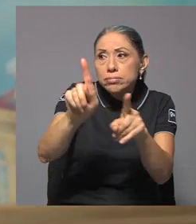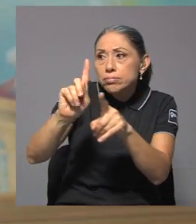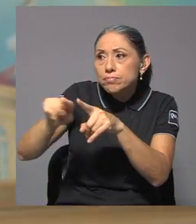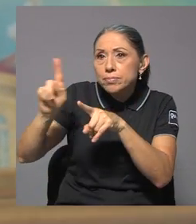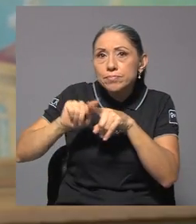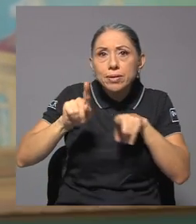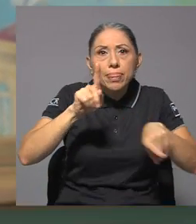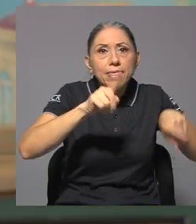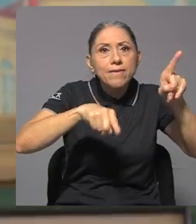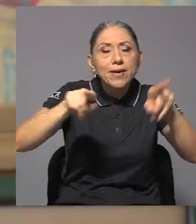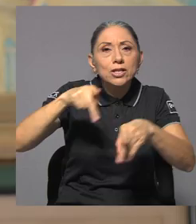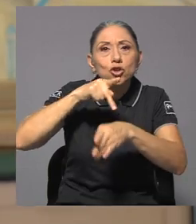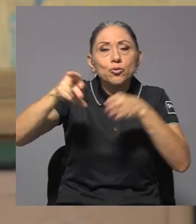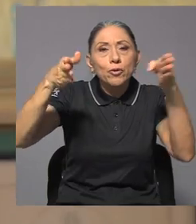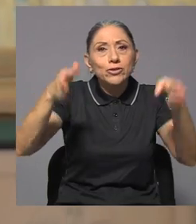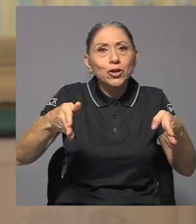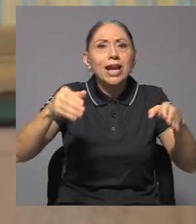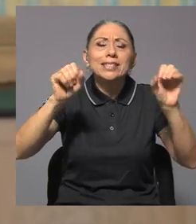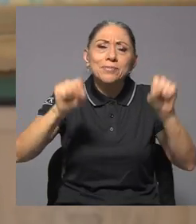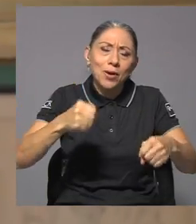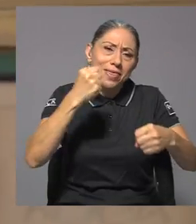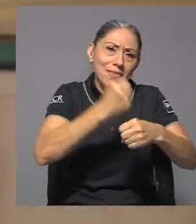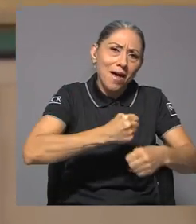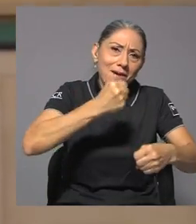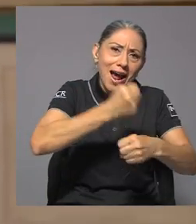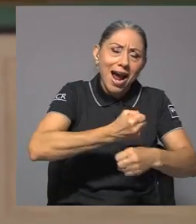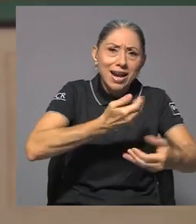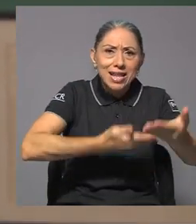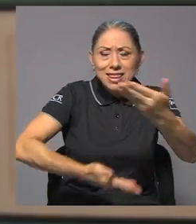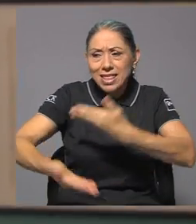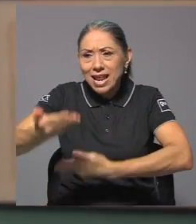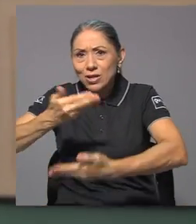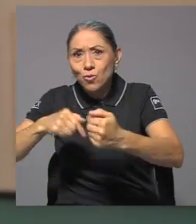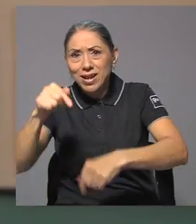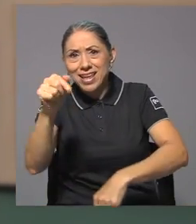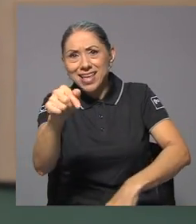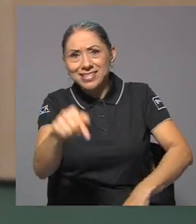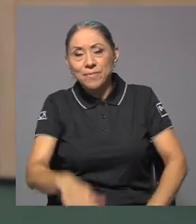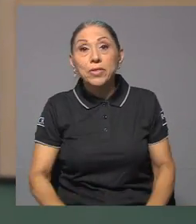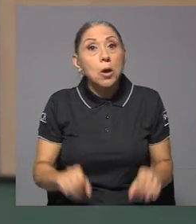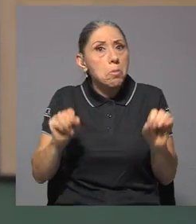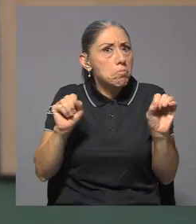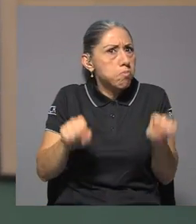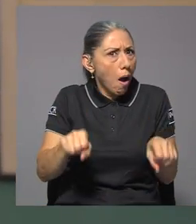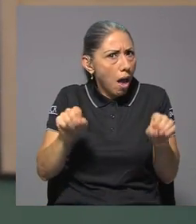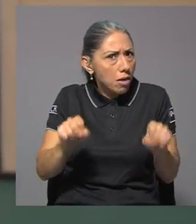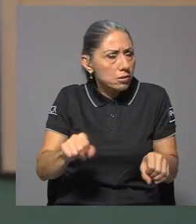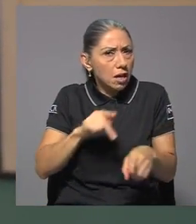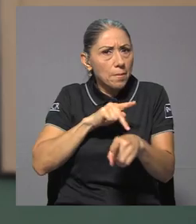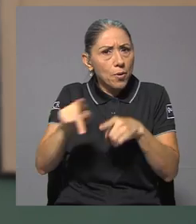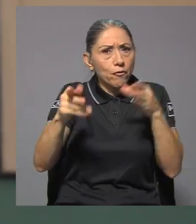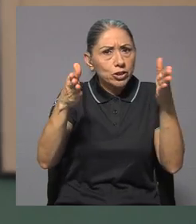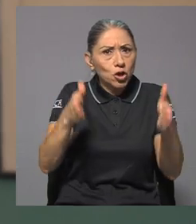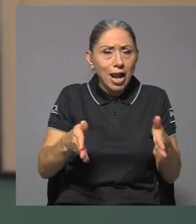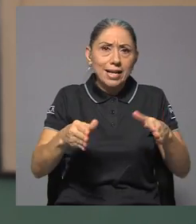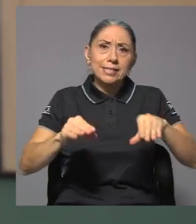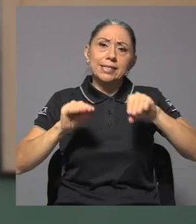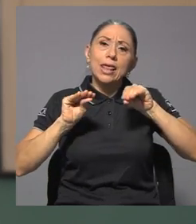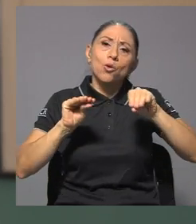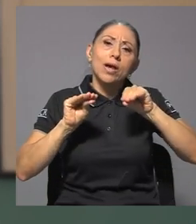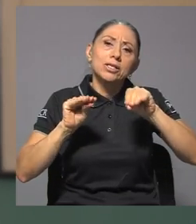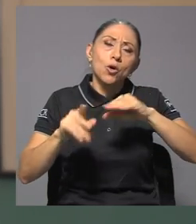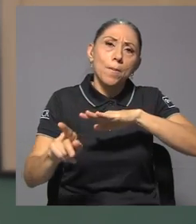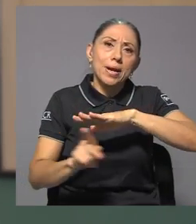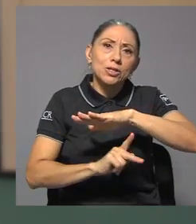profesionales que pueden trabajar, interactuar en ella. Pueden ser perfectamente profesionales de la